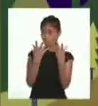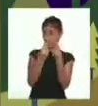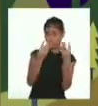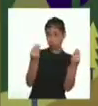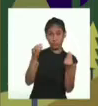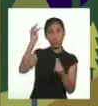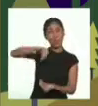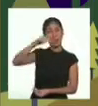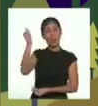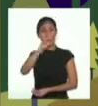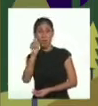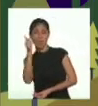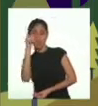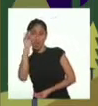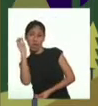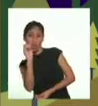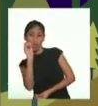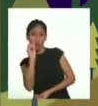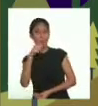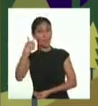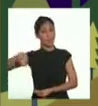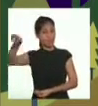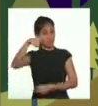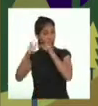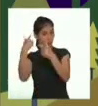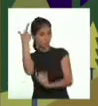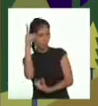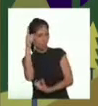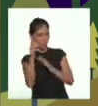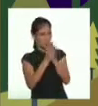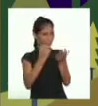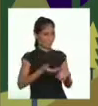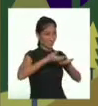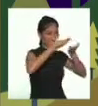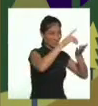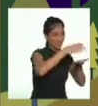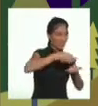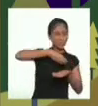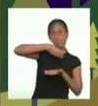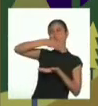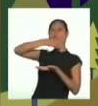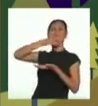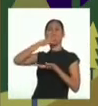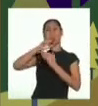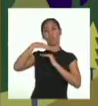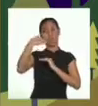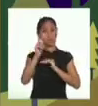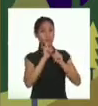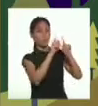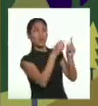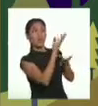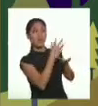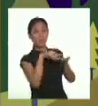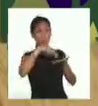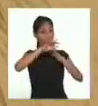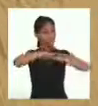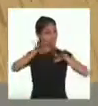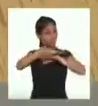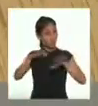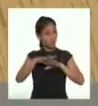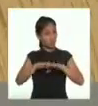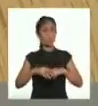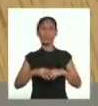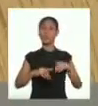abundó el mazato, los lines le arrancaron el secreto. Después de terminada la fiesta,